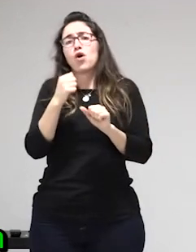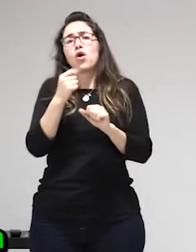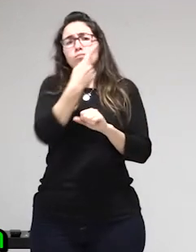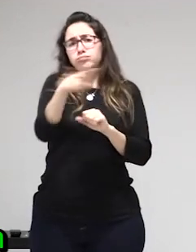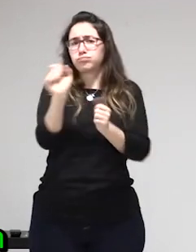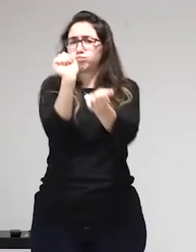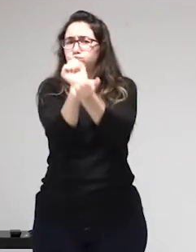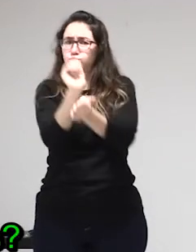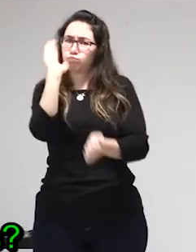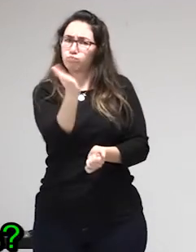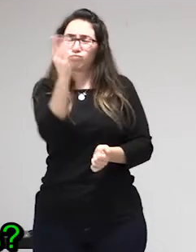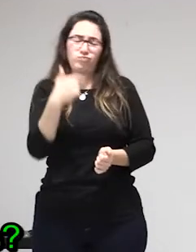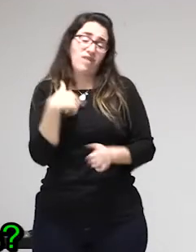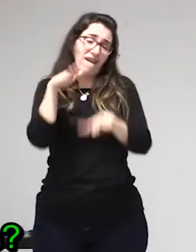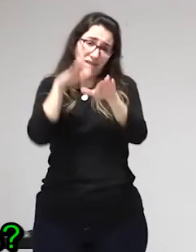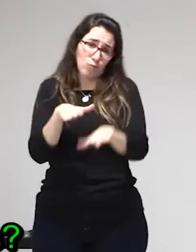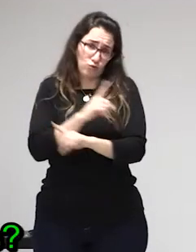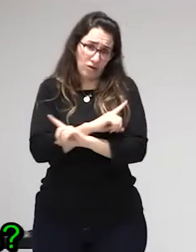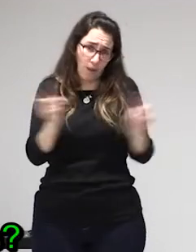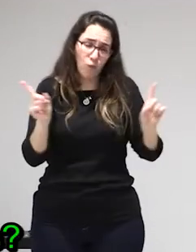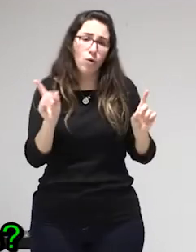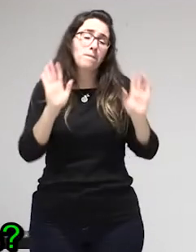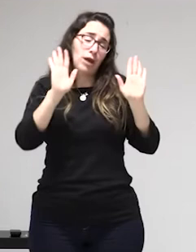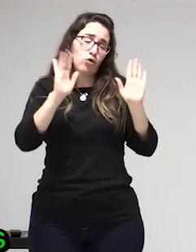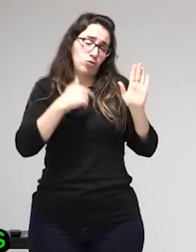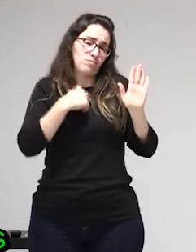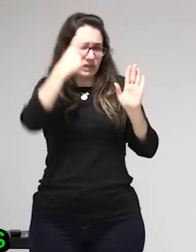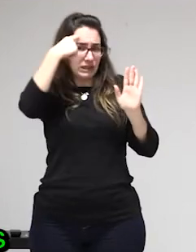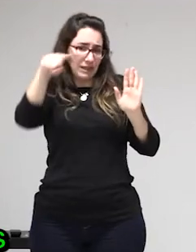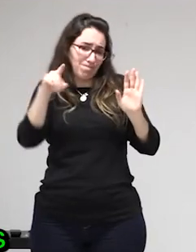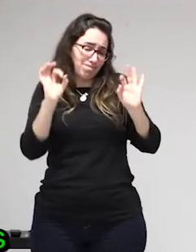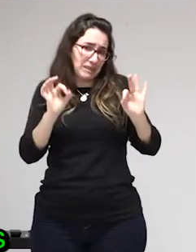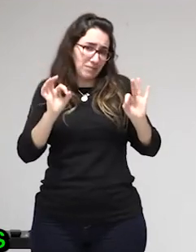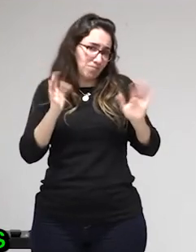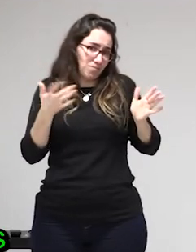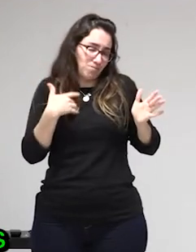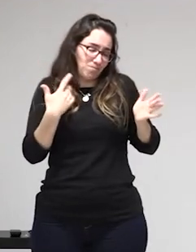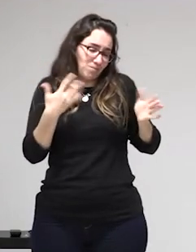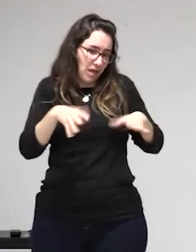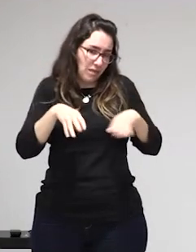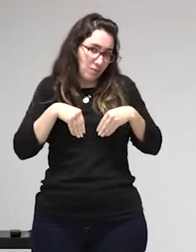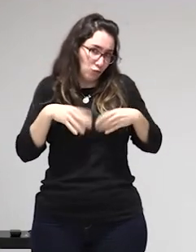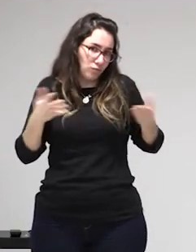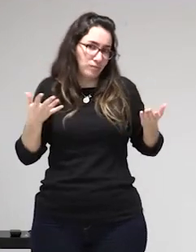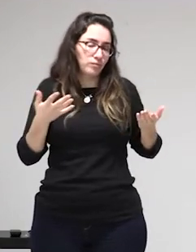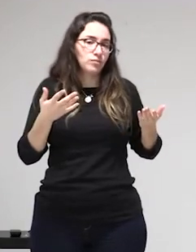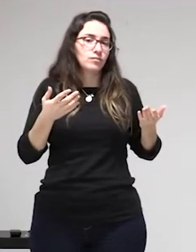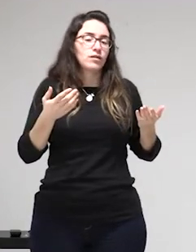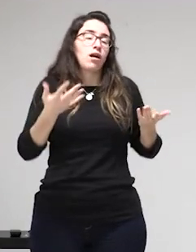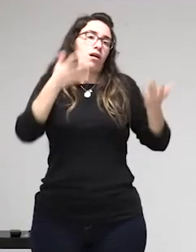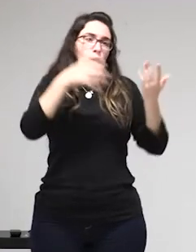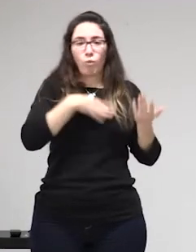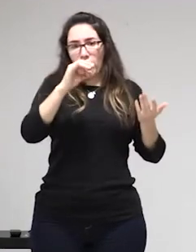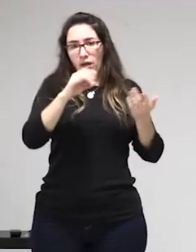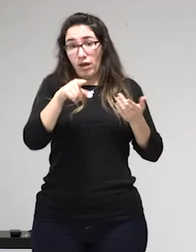denunciar a alguien para poder acceder a sus derechos además esta ley lo que penaliza es a quien nos ha alquilado un